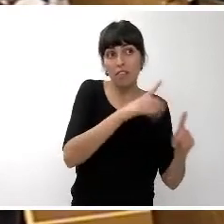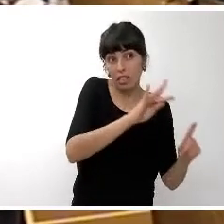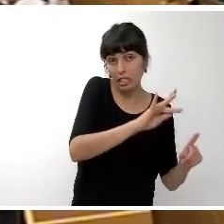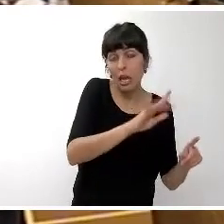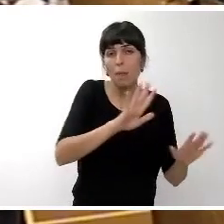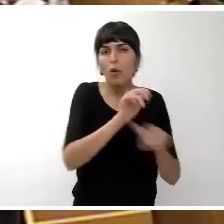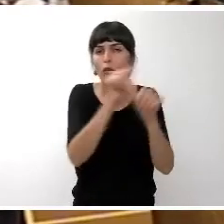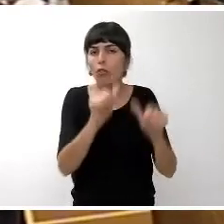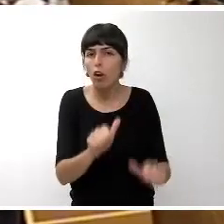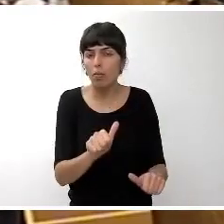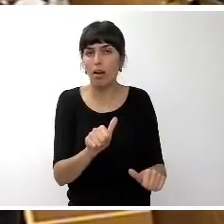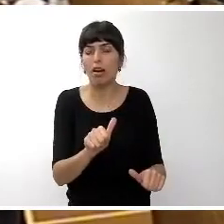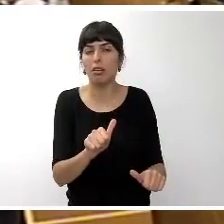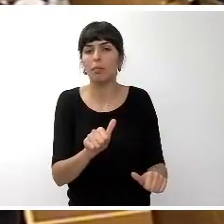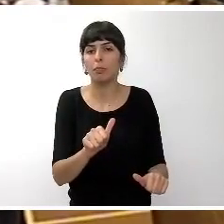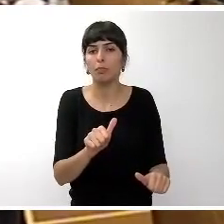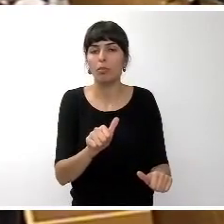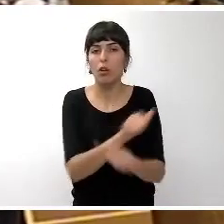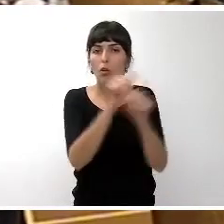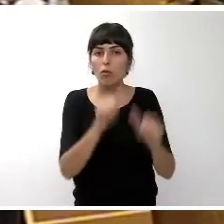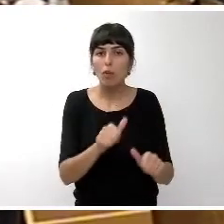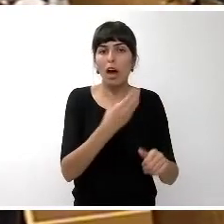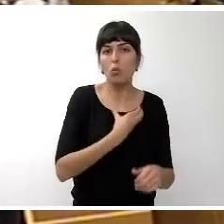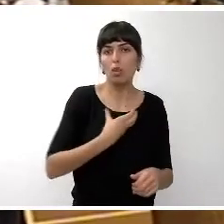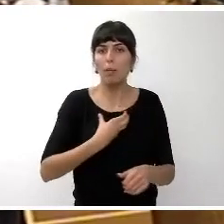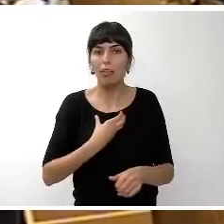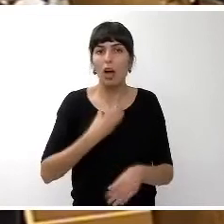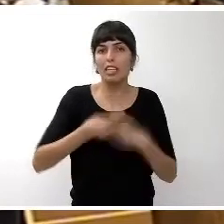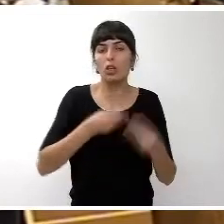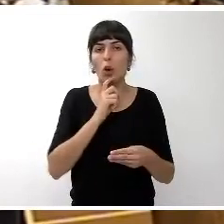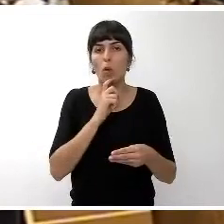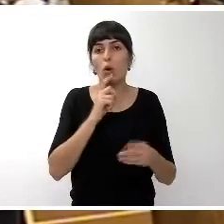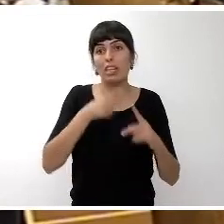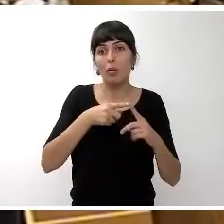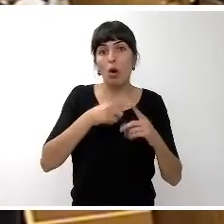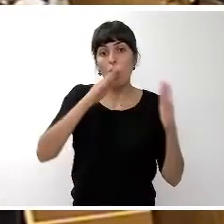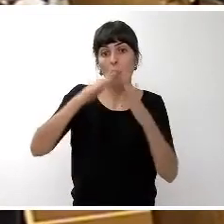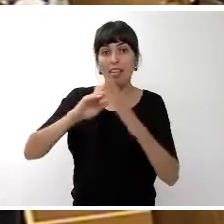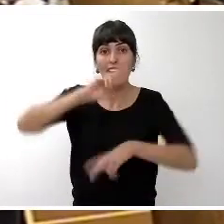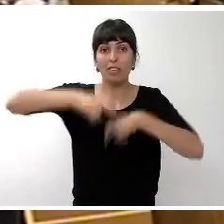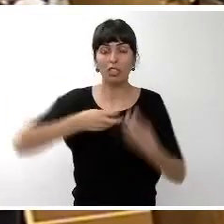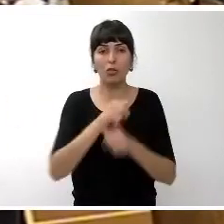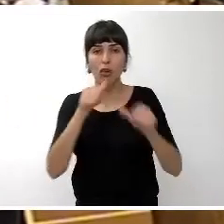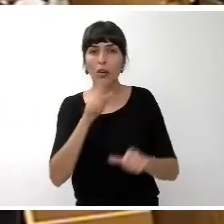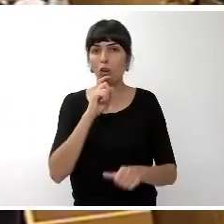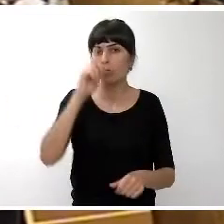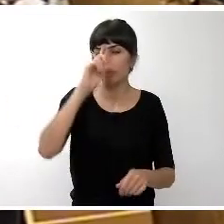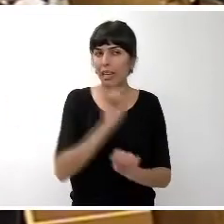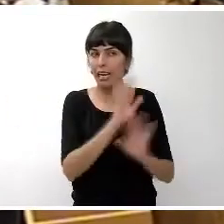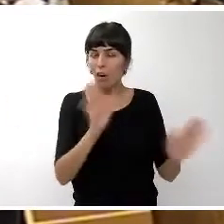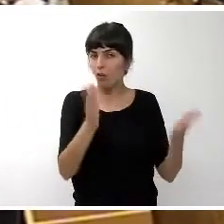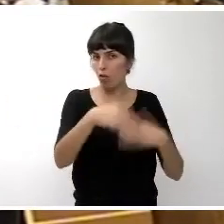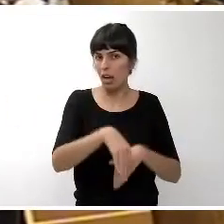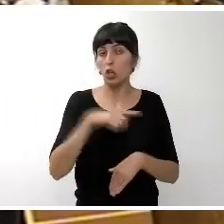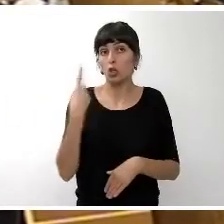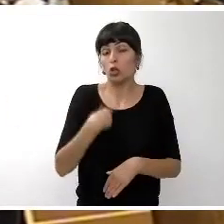la forma con los distintos ayuntamientos para la rehabilitación de vivienda nosotros entendemos que ese millón